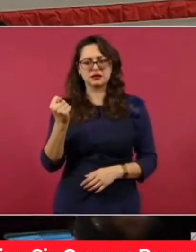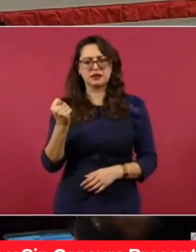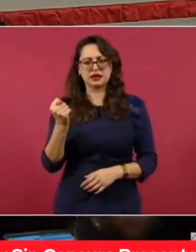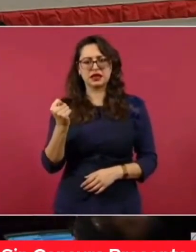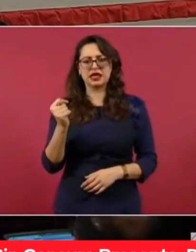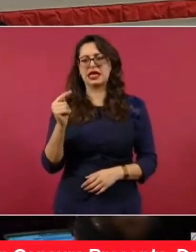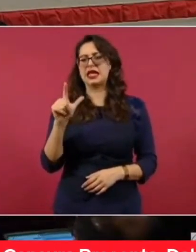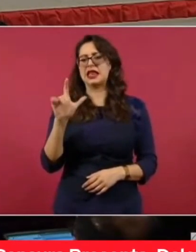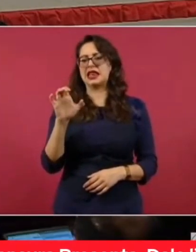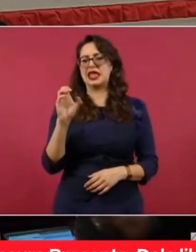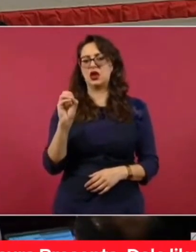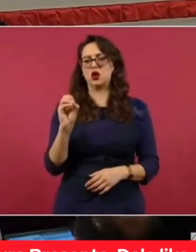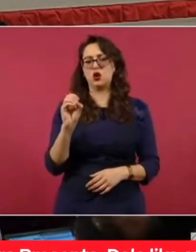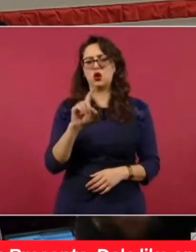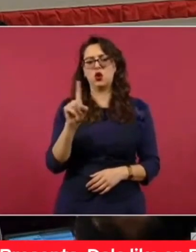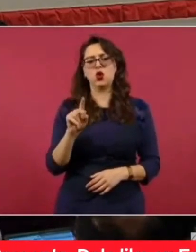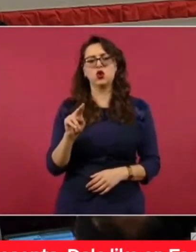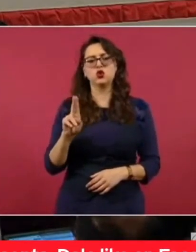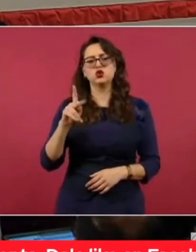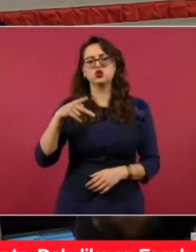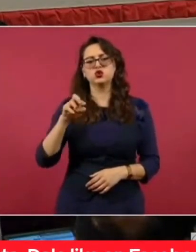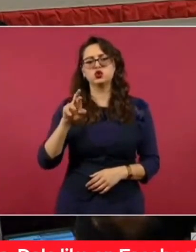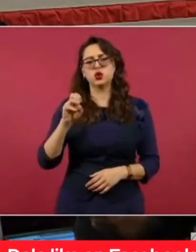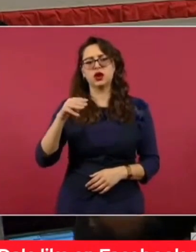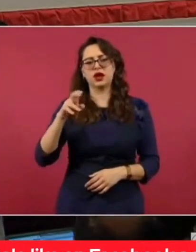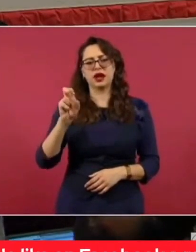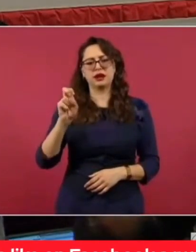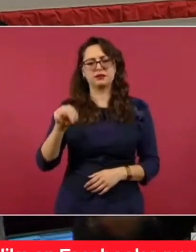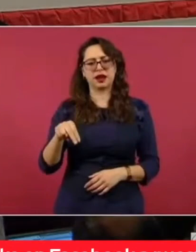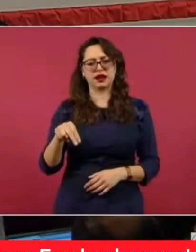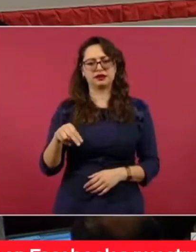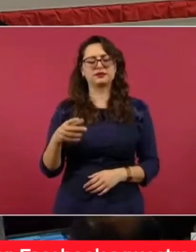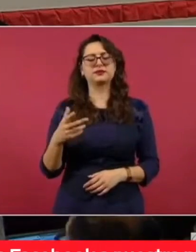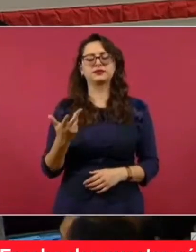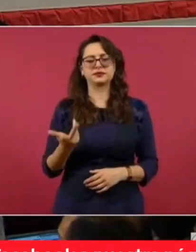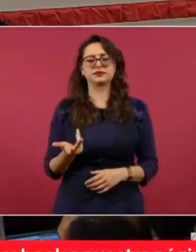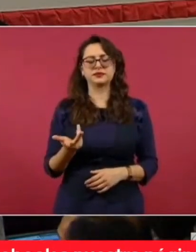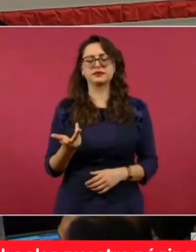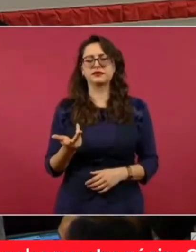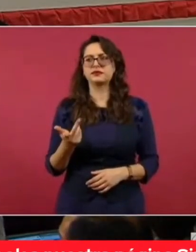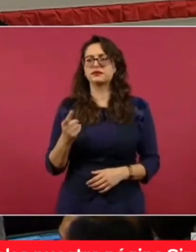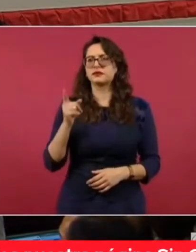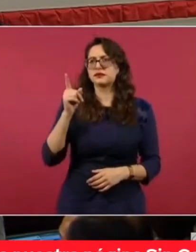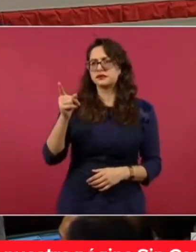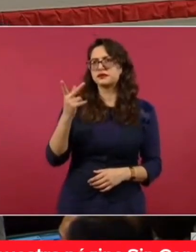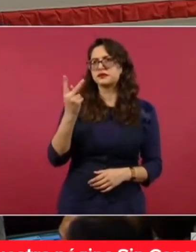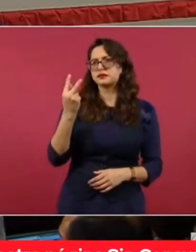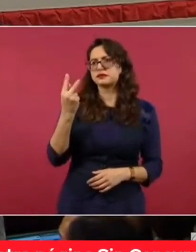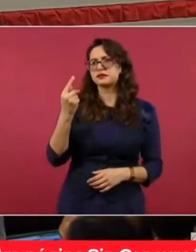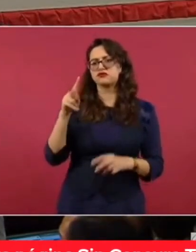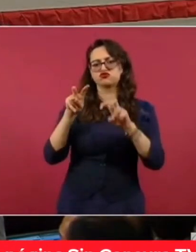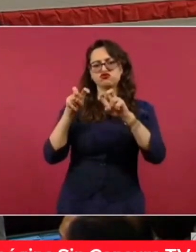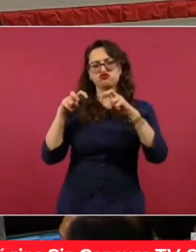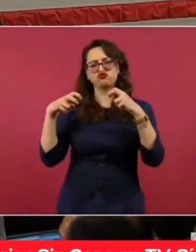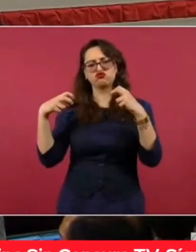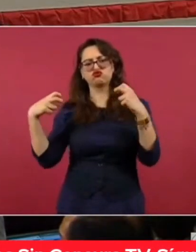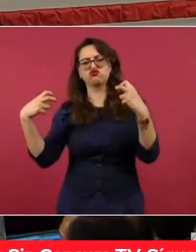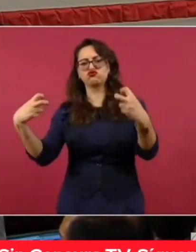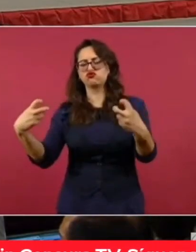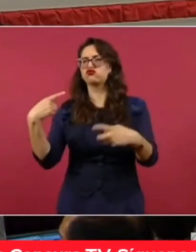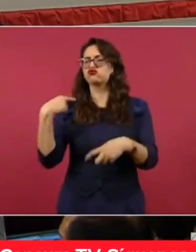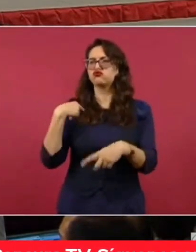de estos de análisis, de expertos. Sí, pero sí me llamó la atención porque